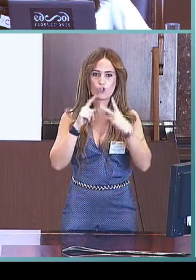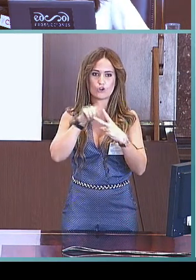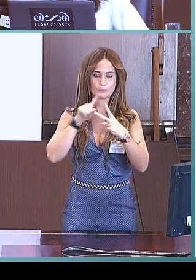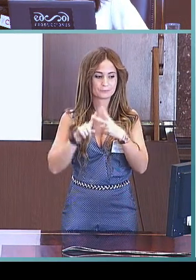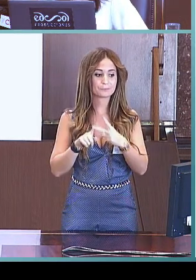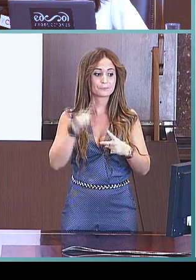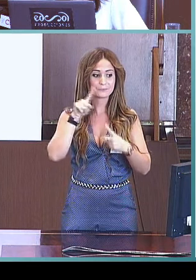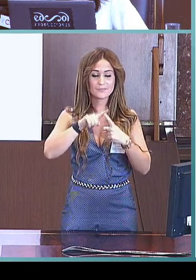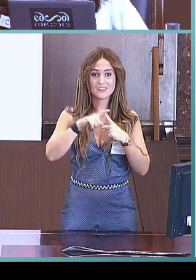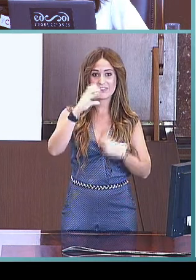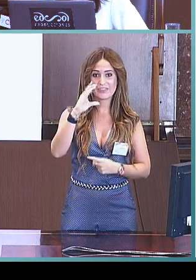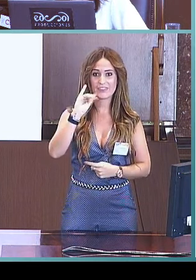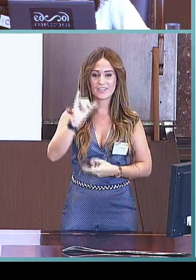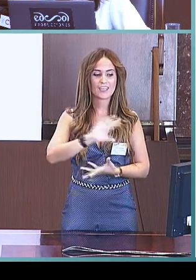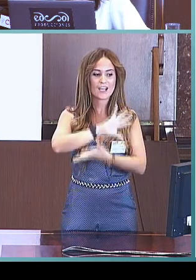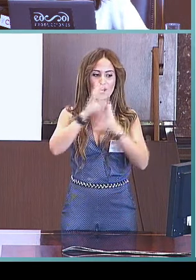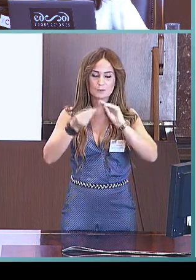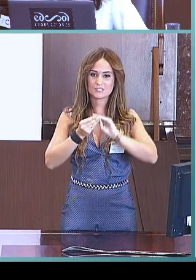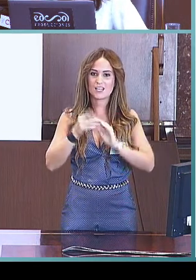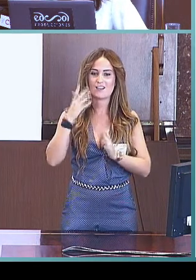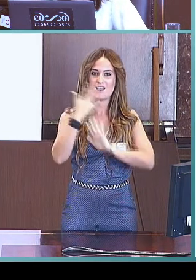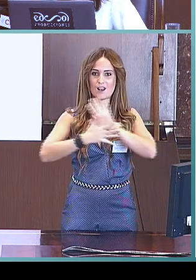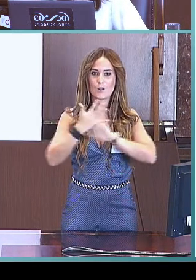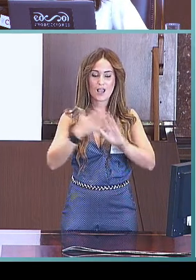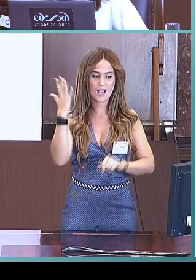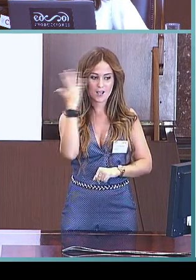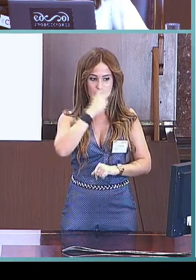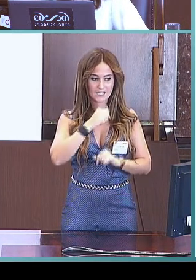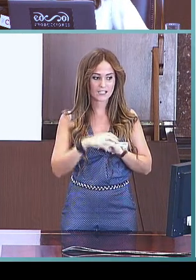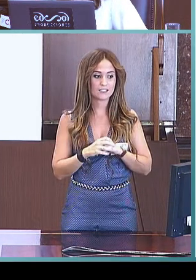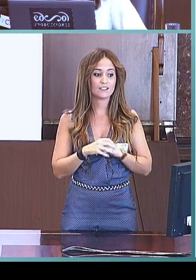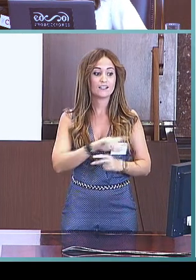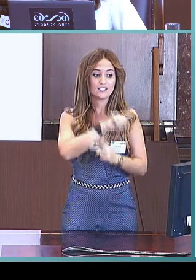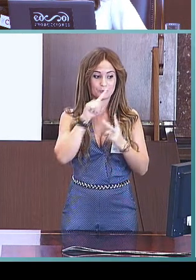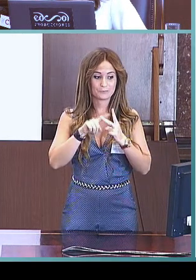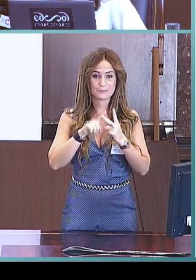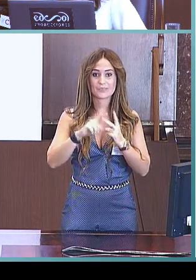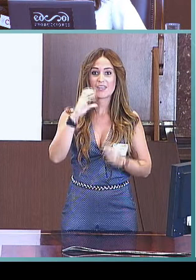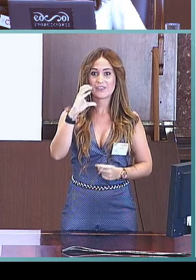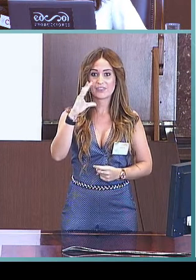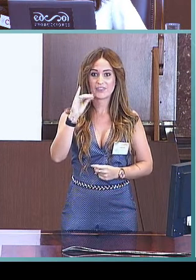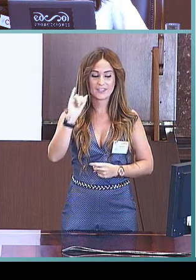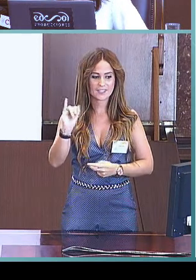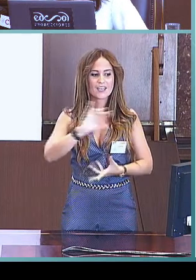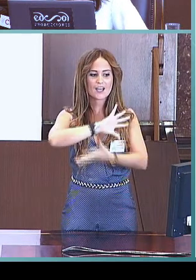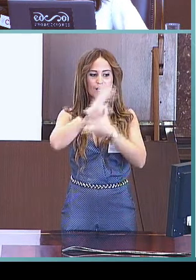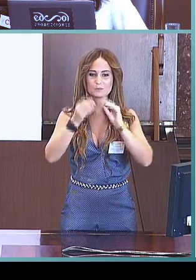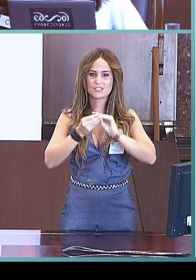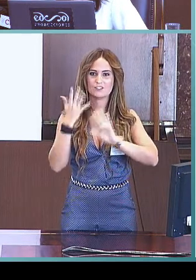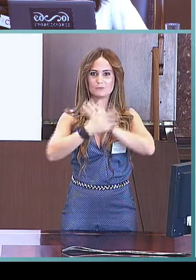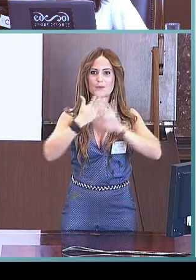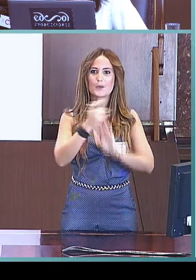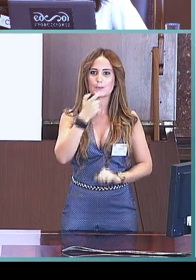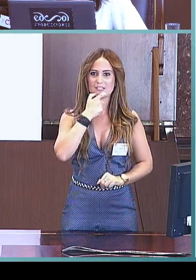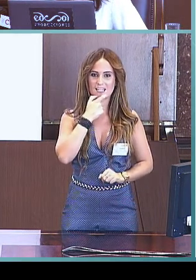adaptaciones de ese inventario, uno en lengua de signos americana y otro para la lengua de